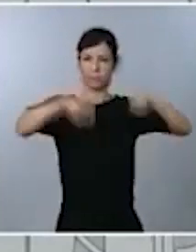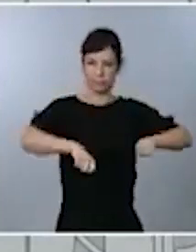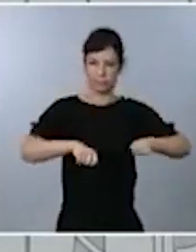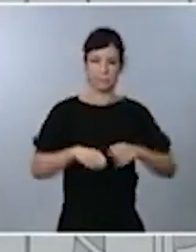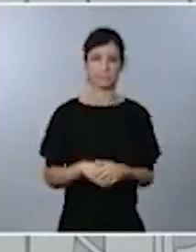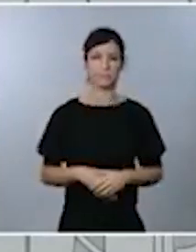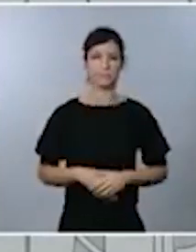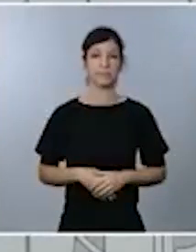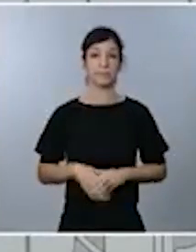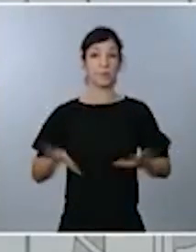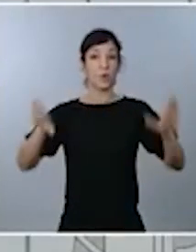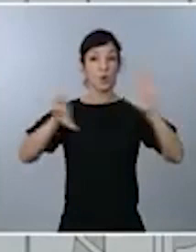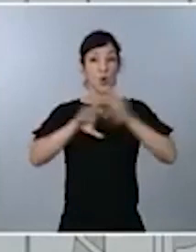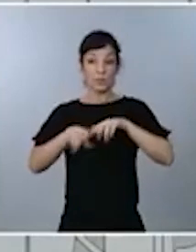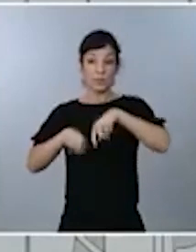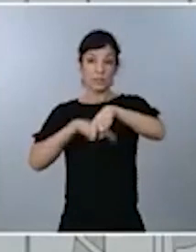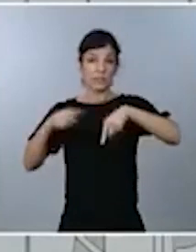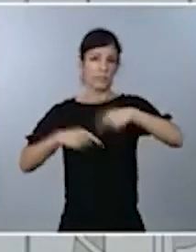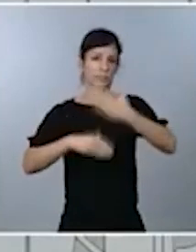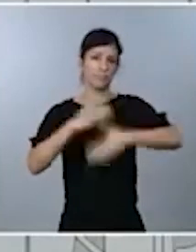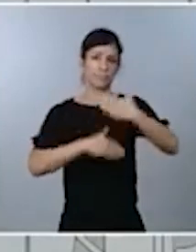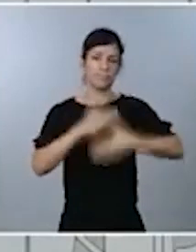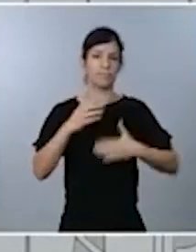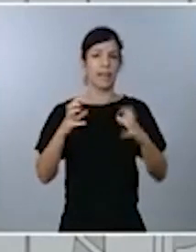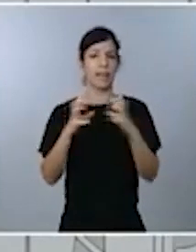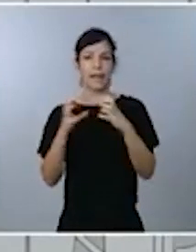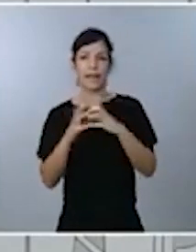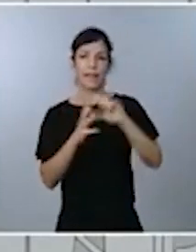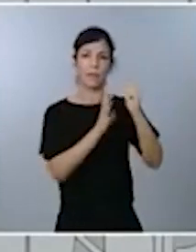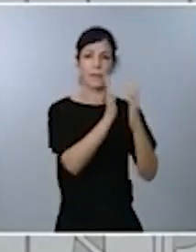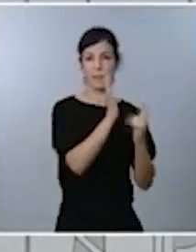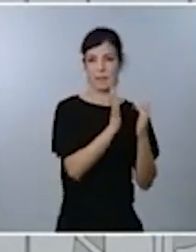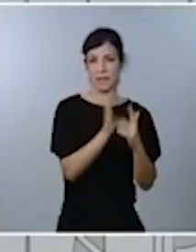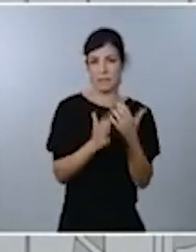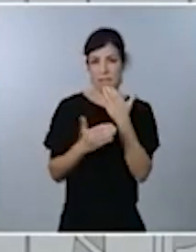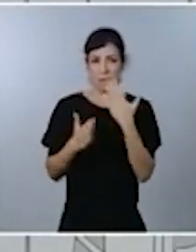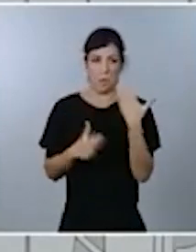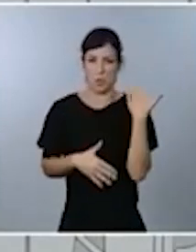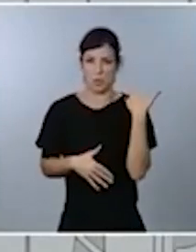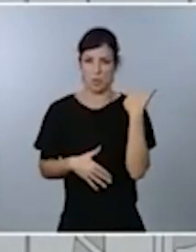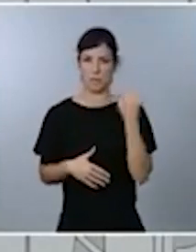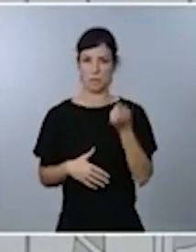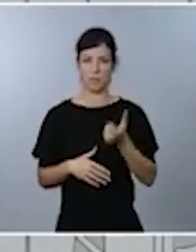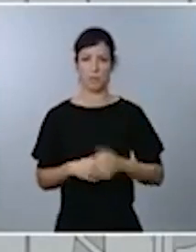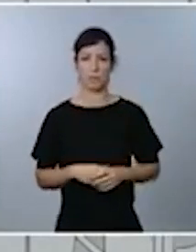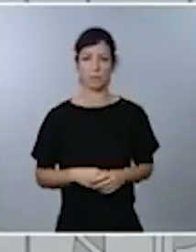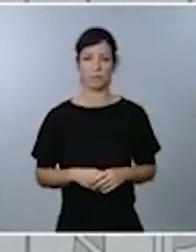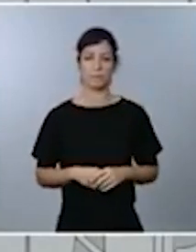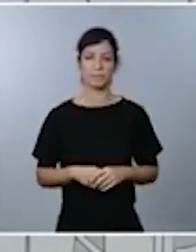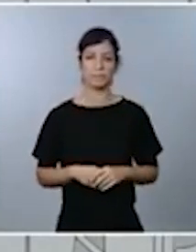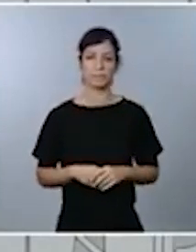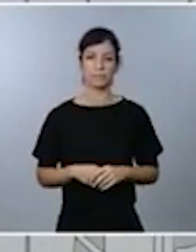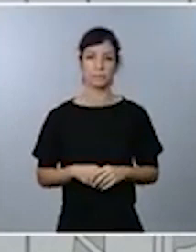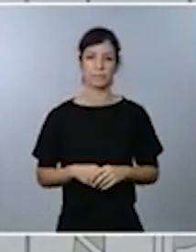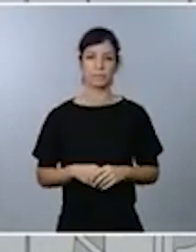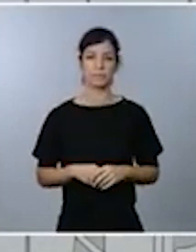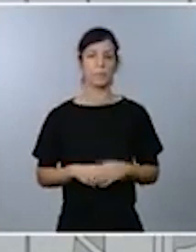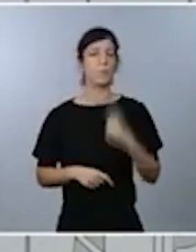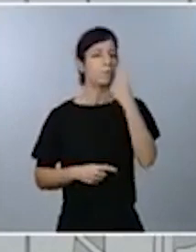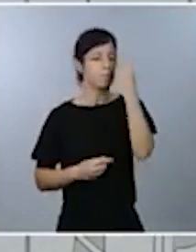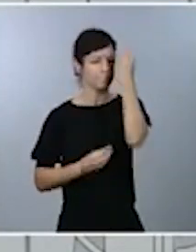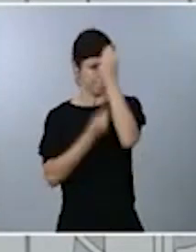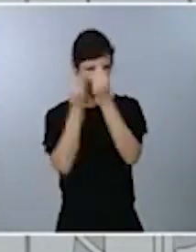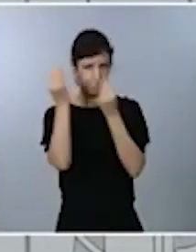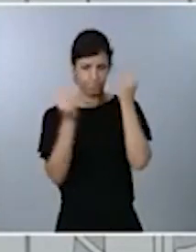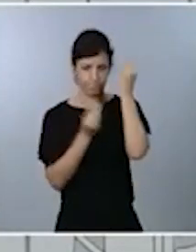nocturna en Granada o en la Comunidad Valenciana, por citar los últimos ejemplos. Permítame una reflexión. En